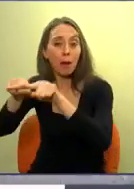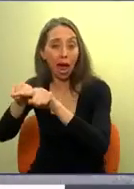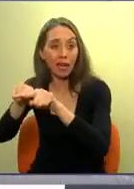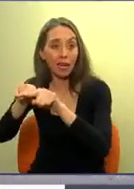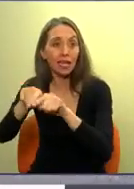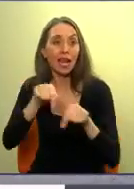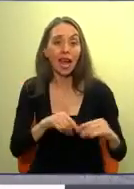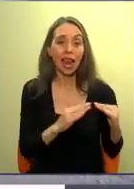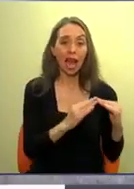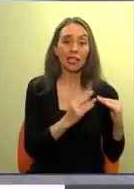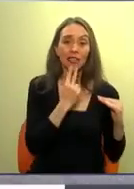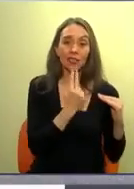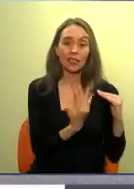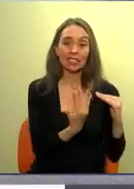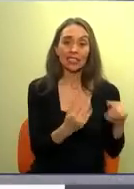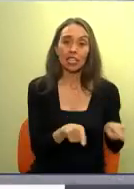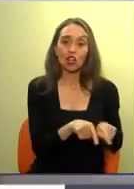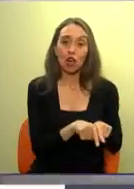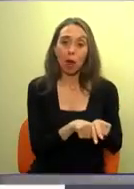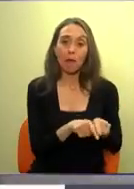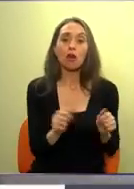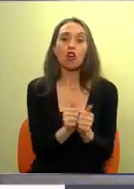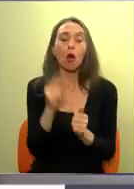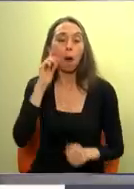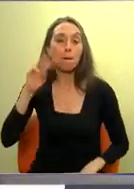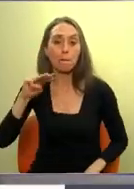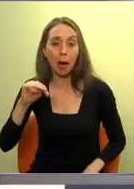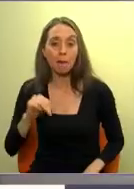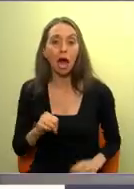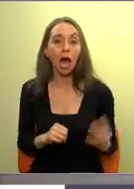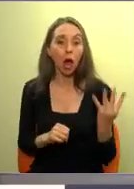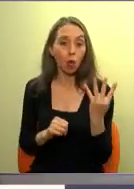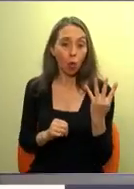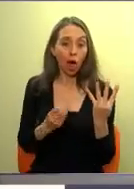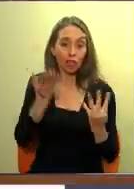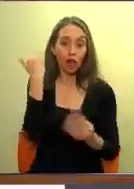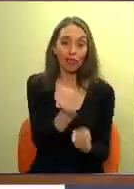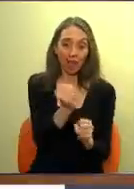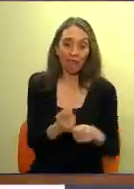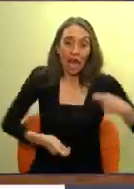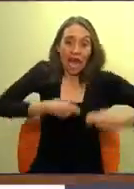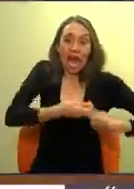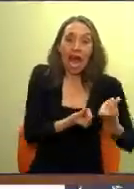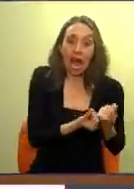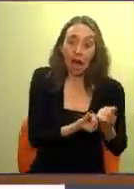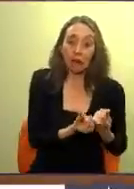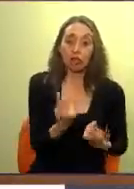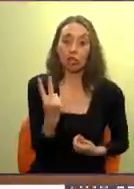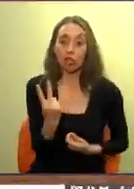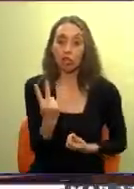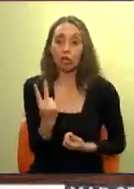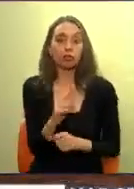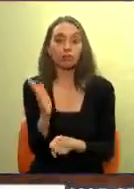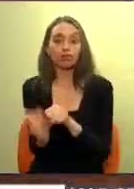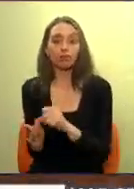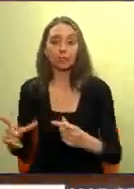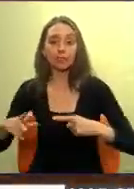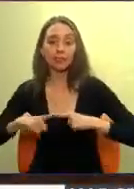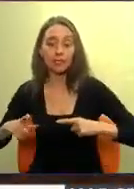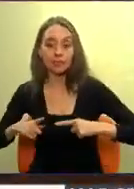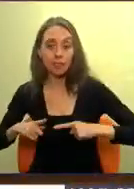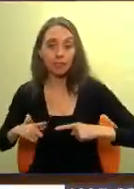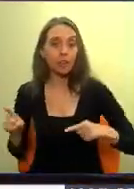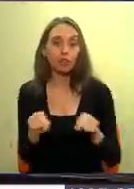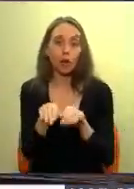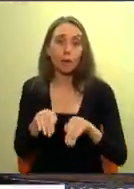cinco hermanos y mi mamá. De las cuatro personas que aportaban en esta casa, dos ahora están cesantes, aunque no es lo